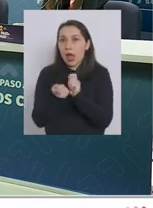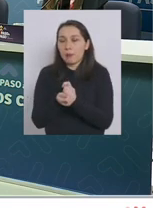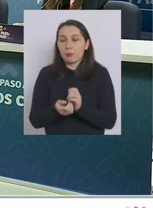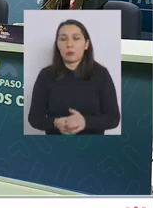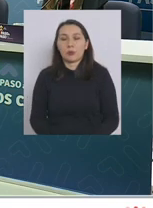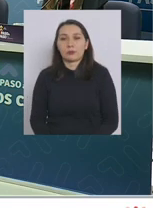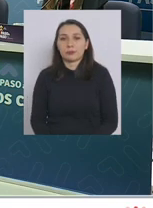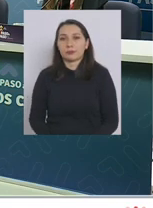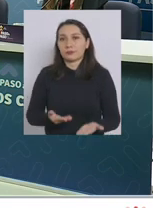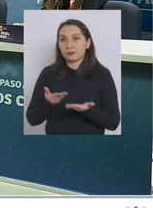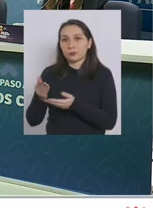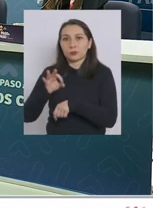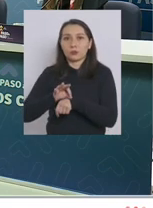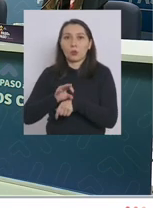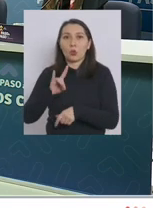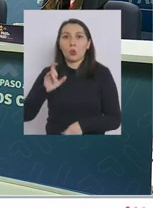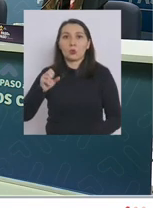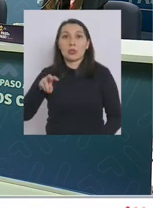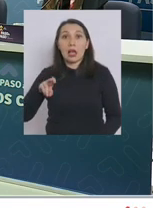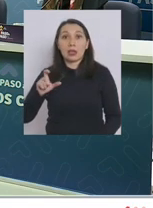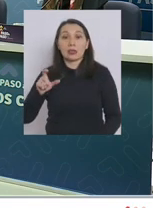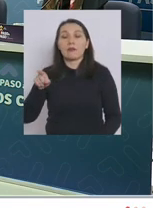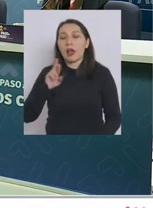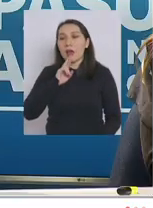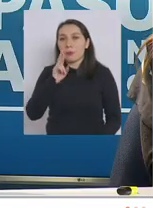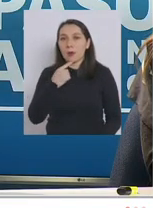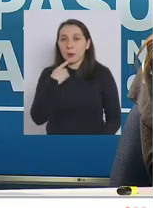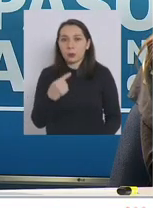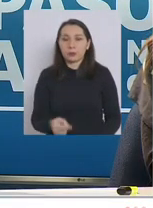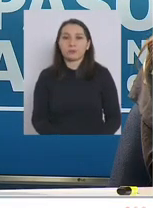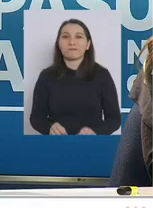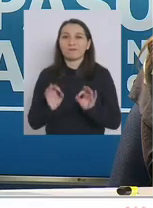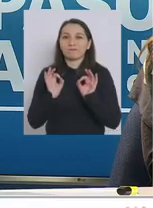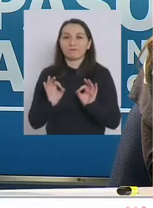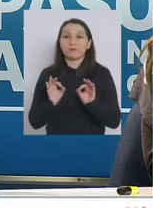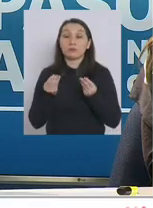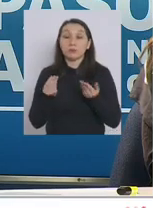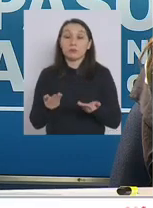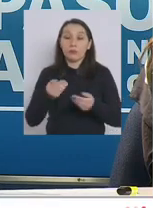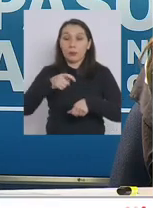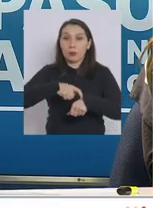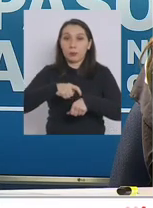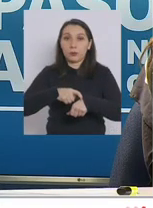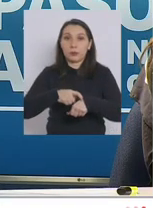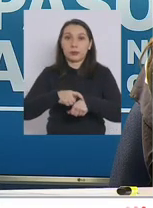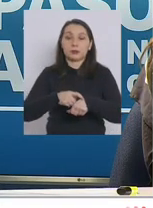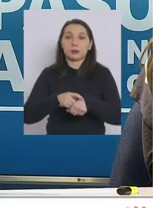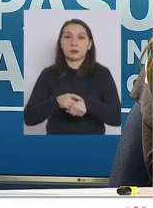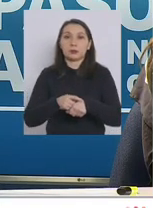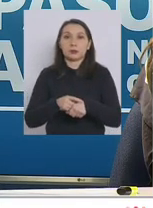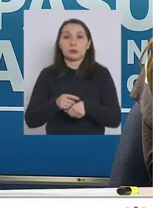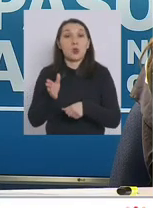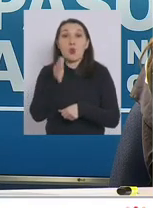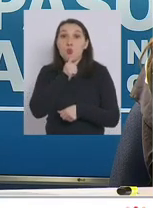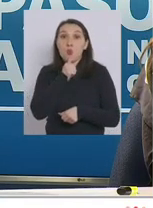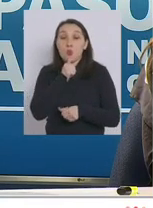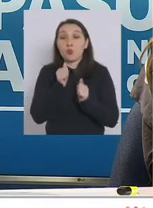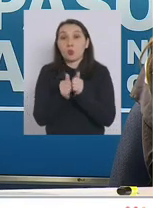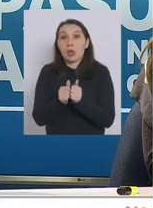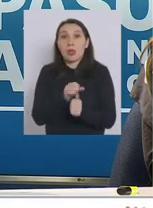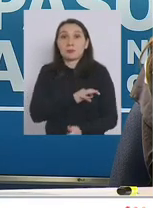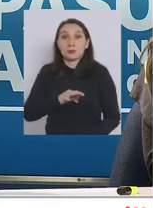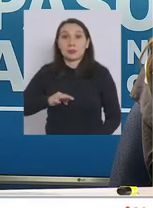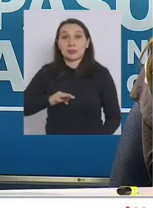dejar al doctor Duñac para que conteste esa pregunta bueno justamente en este momento no nos acompaña el